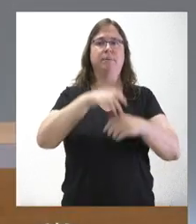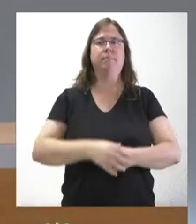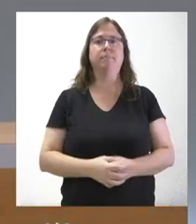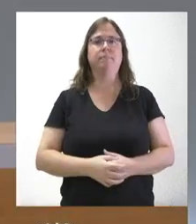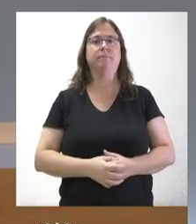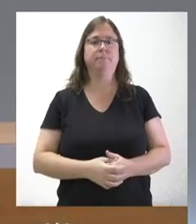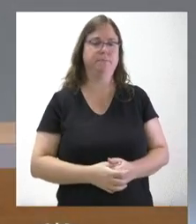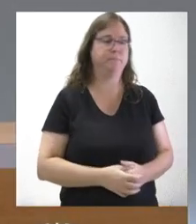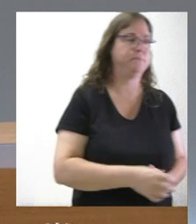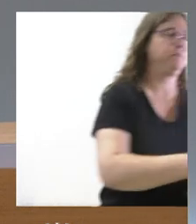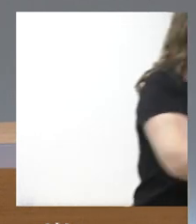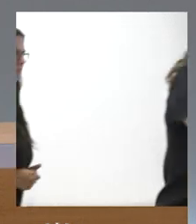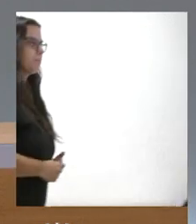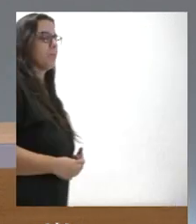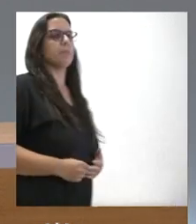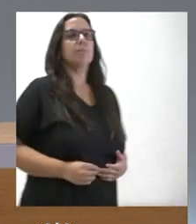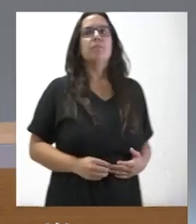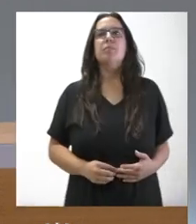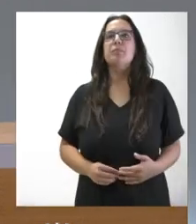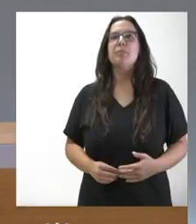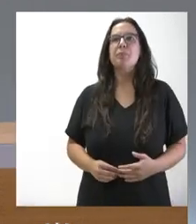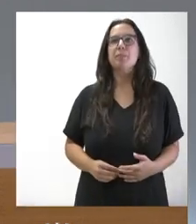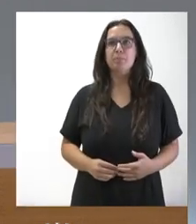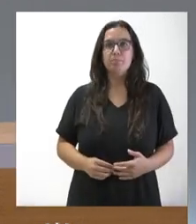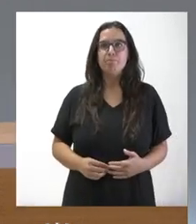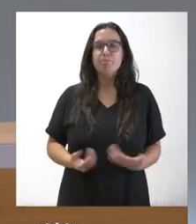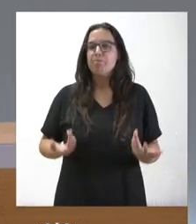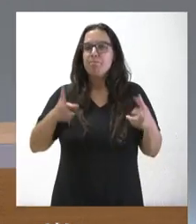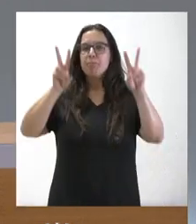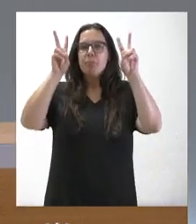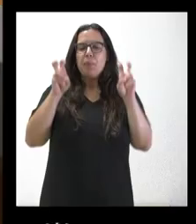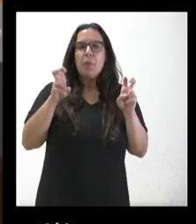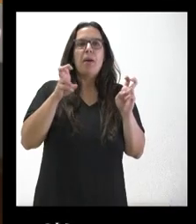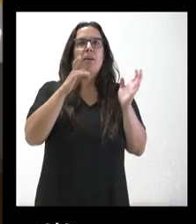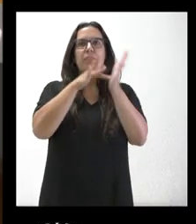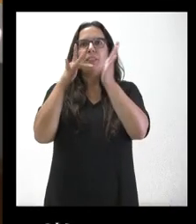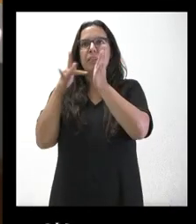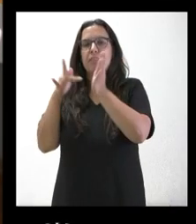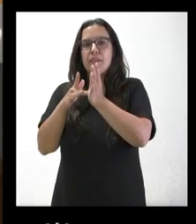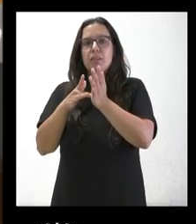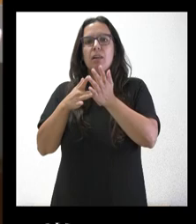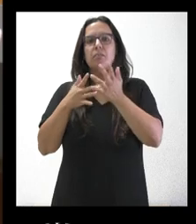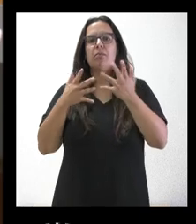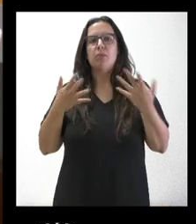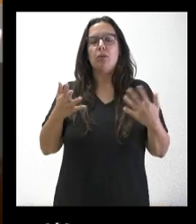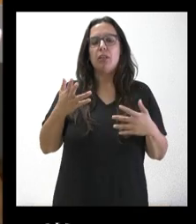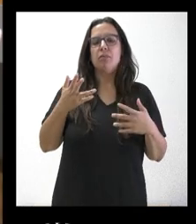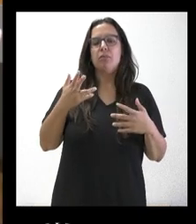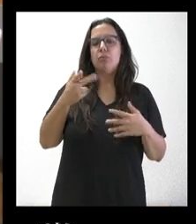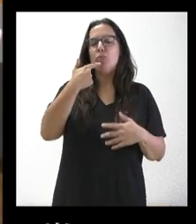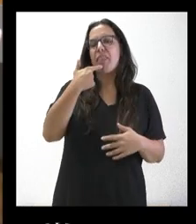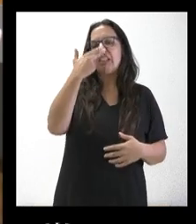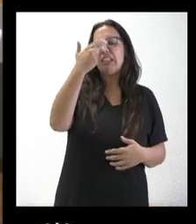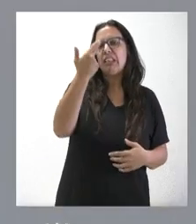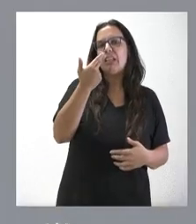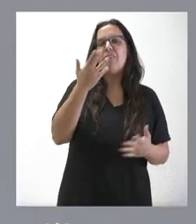Sí. En cuanto al calendario, dice que se van a realizar todos los intereses. No sé si me puede indicar cuál es el interés de suprimir un puente para poner un festivo un jueves en julio.